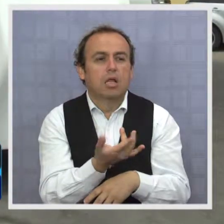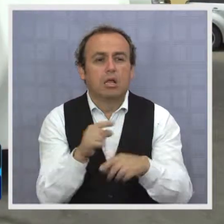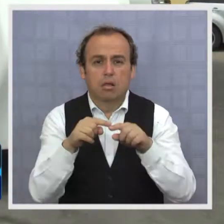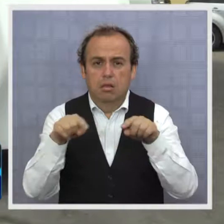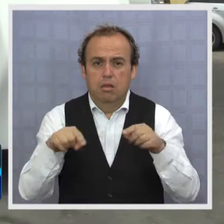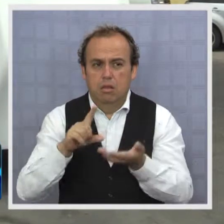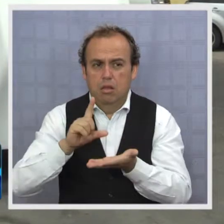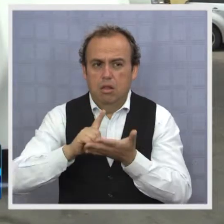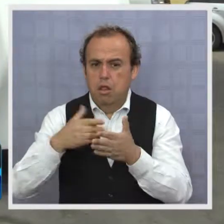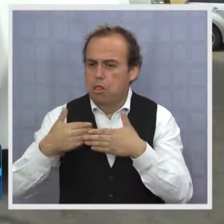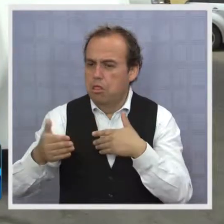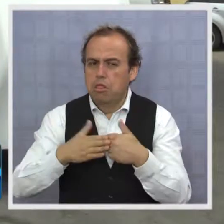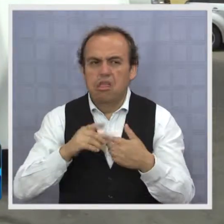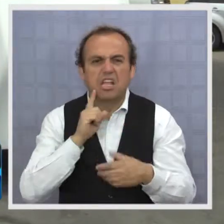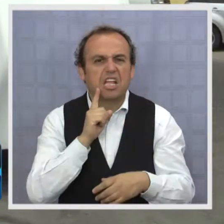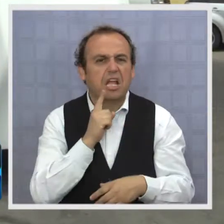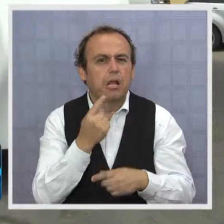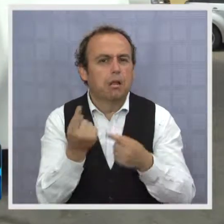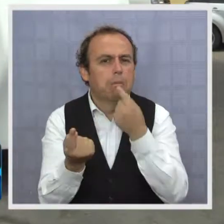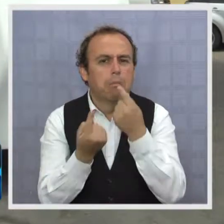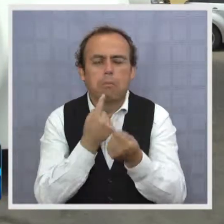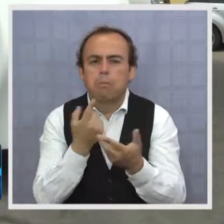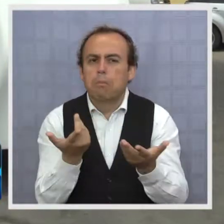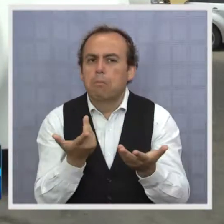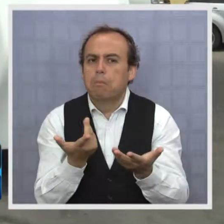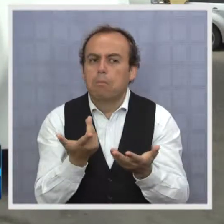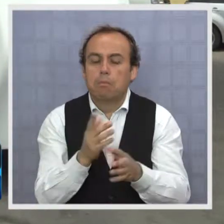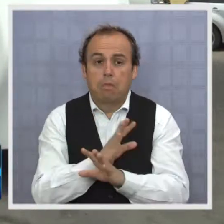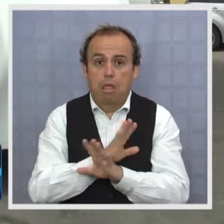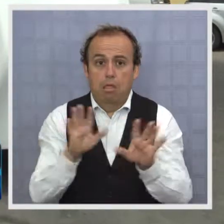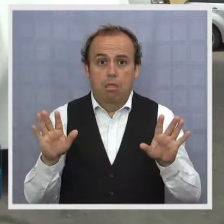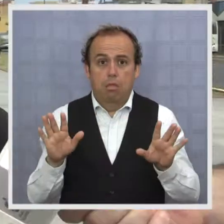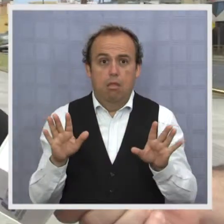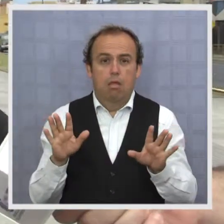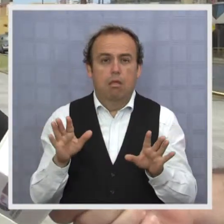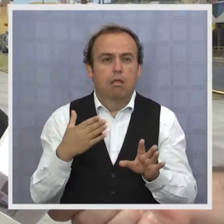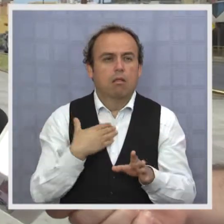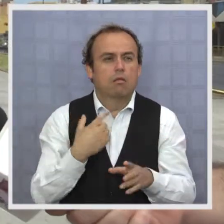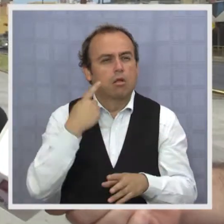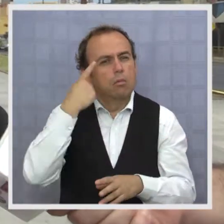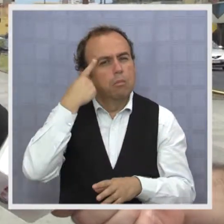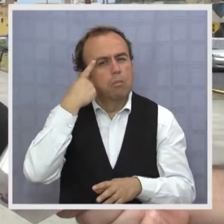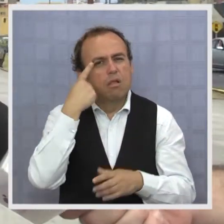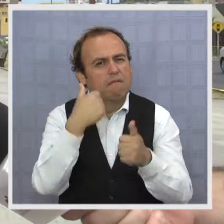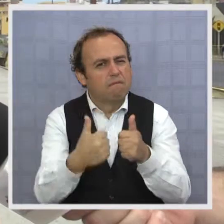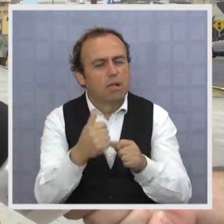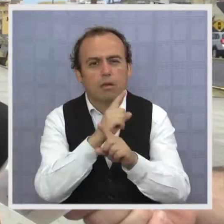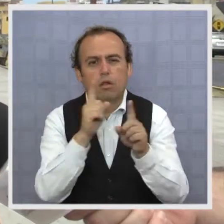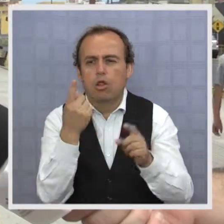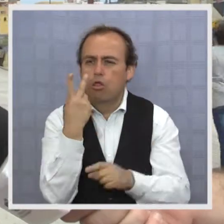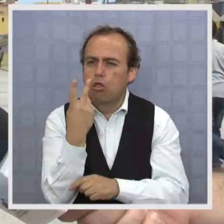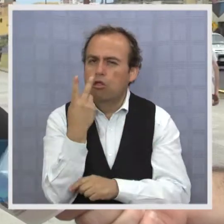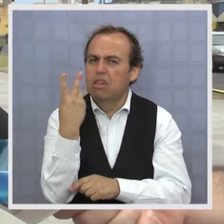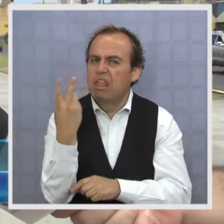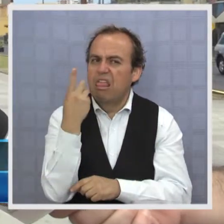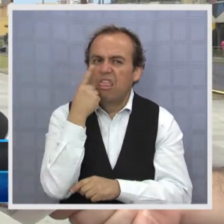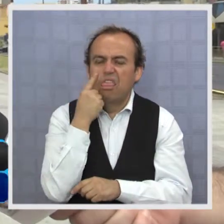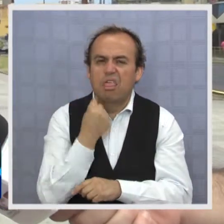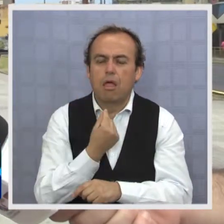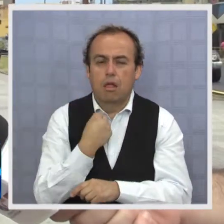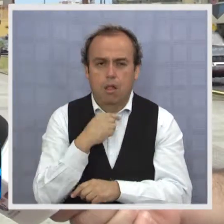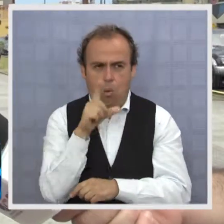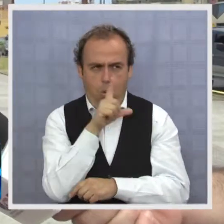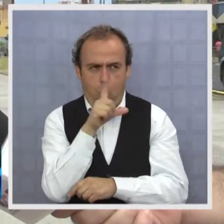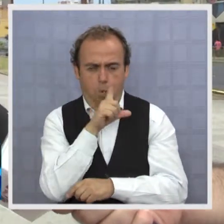no encontramos a nadie que nos diera una explicación. Yo creo que no está bien, yo hace como dos o tres días que la veo, del lunes